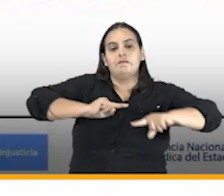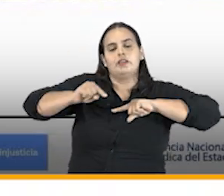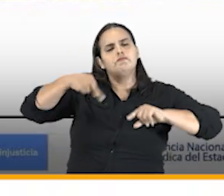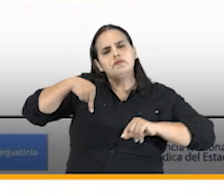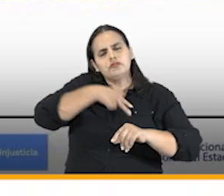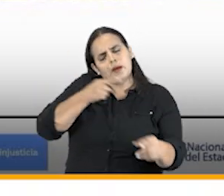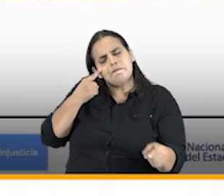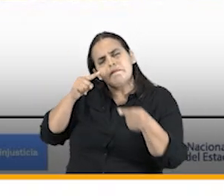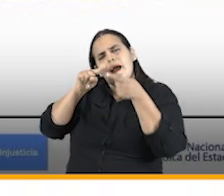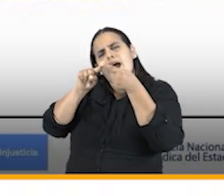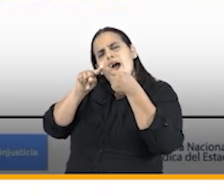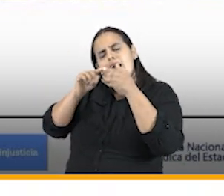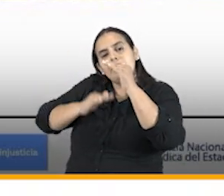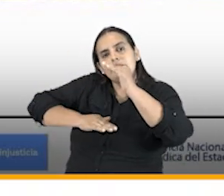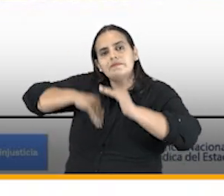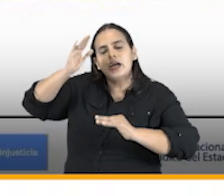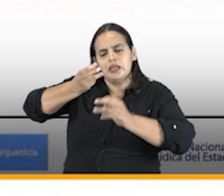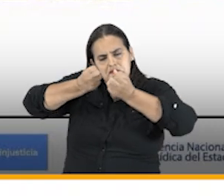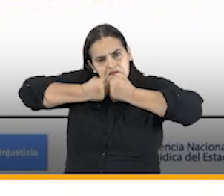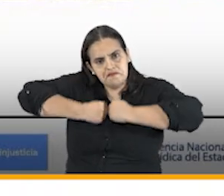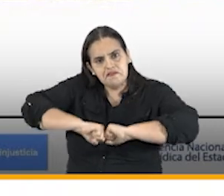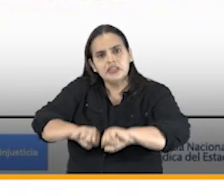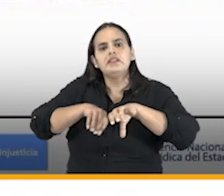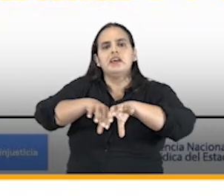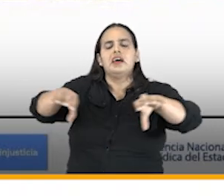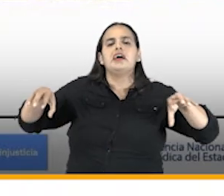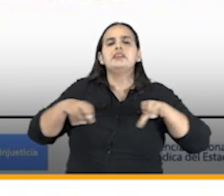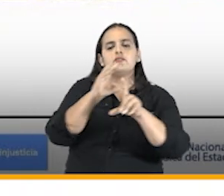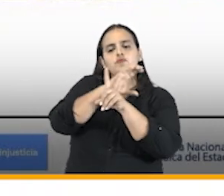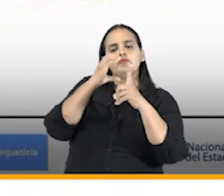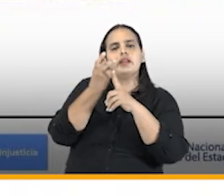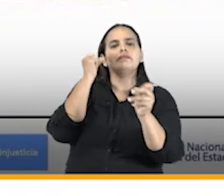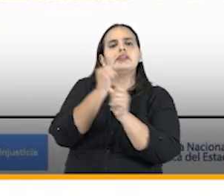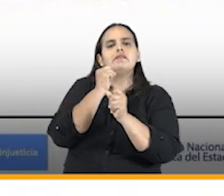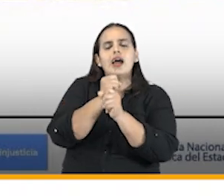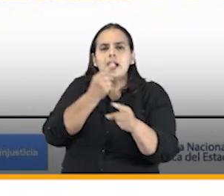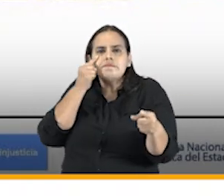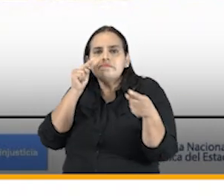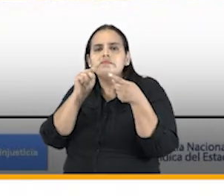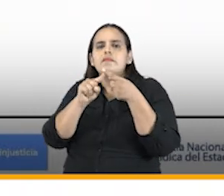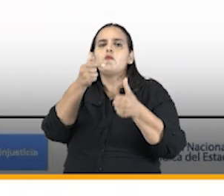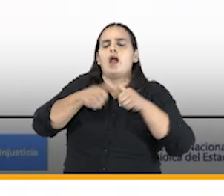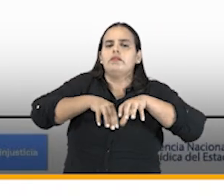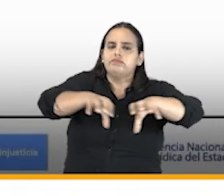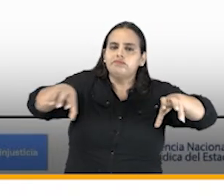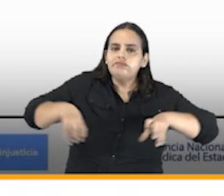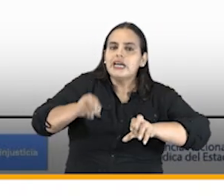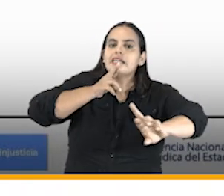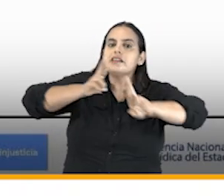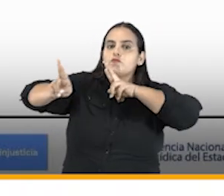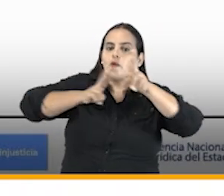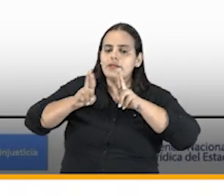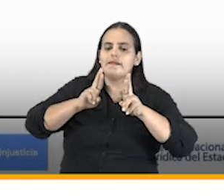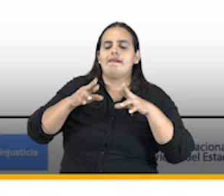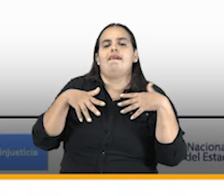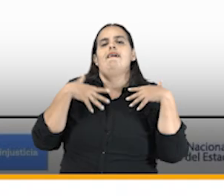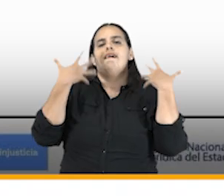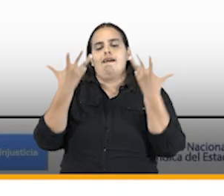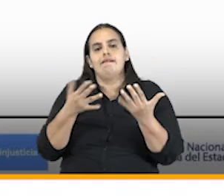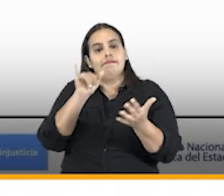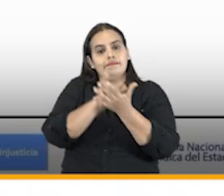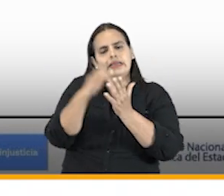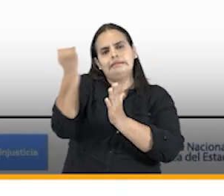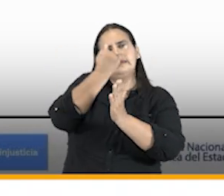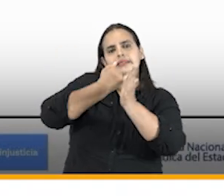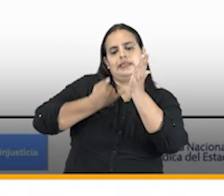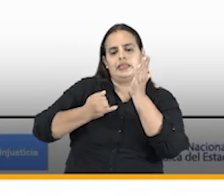nuestros esfuerzos en crear una cultura laboral enfocada en la gestión por resultados para ello hemos diseñado unos tableros